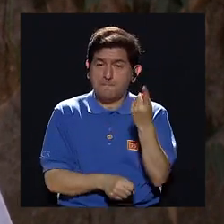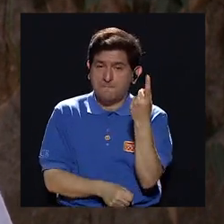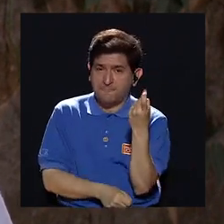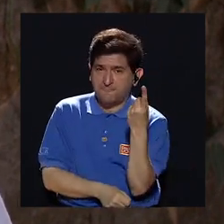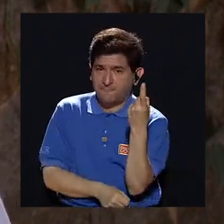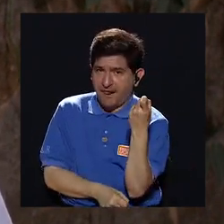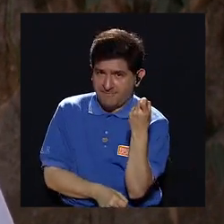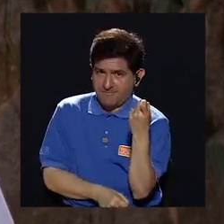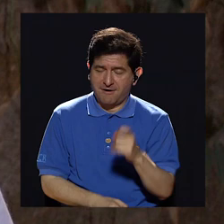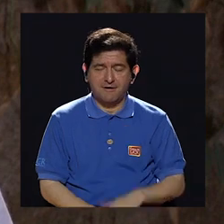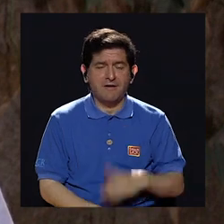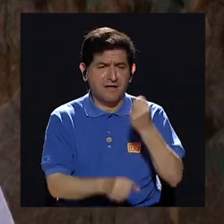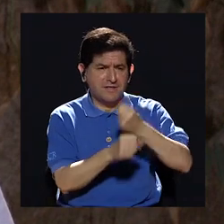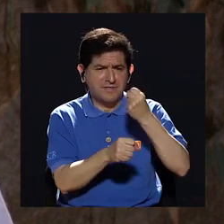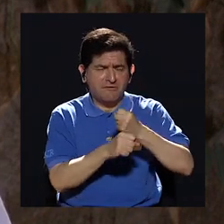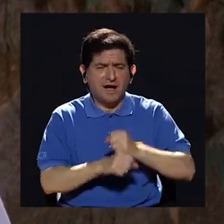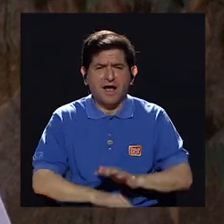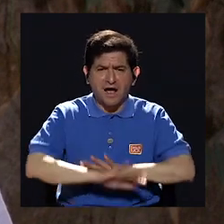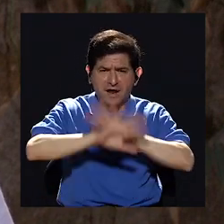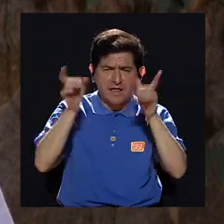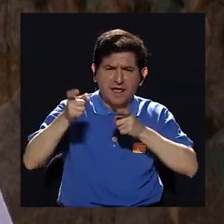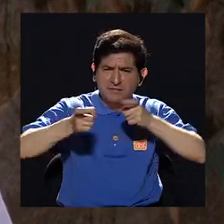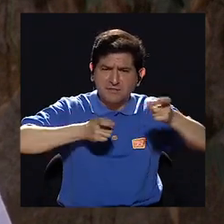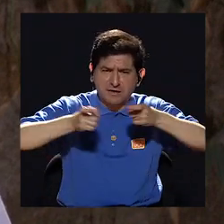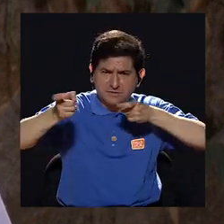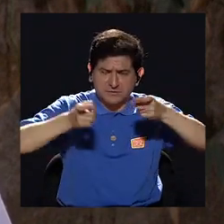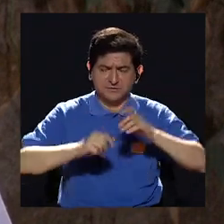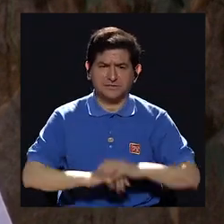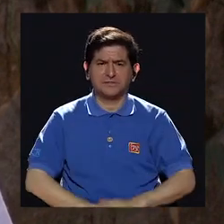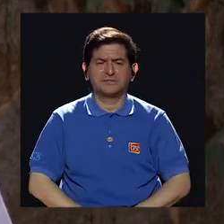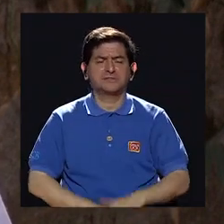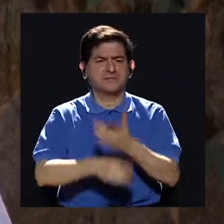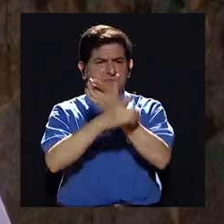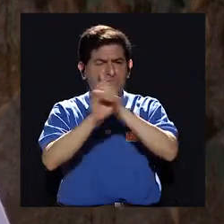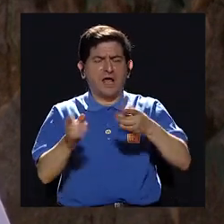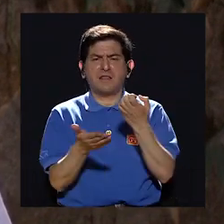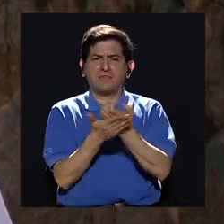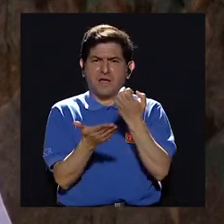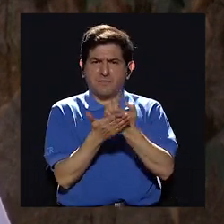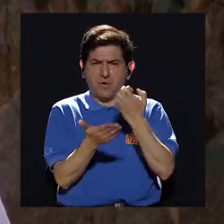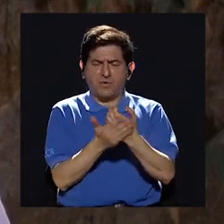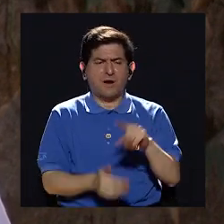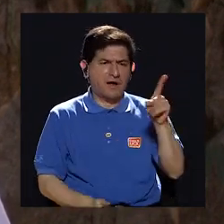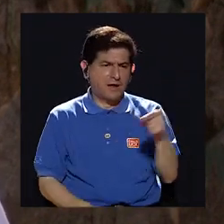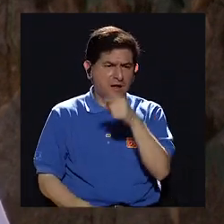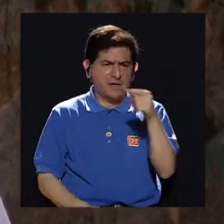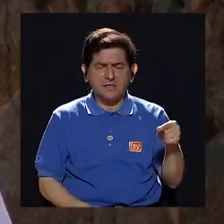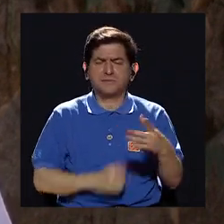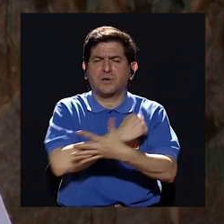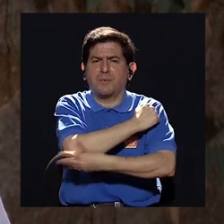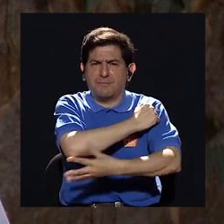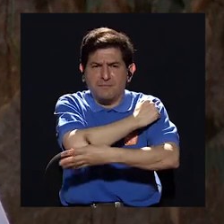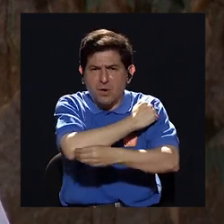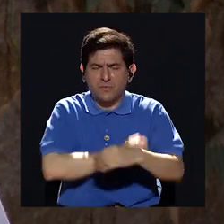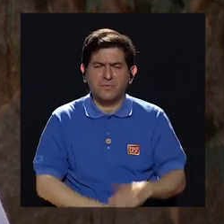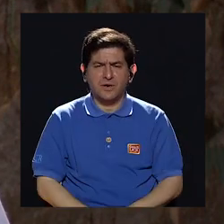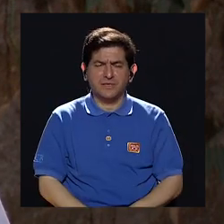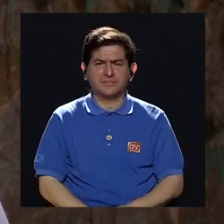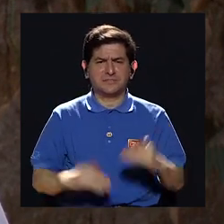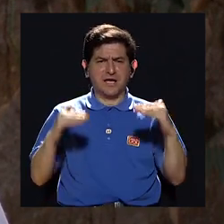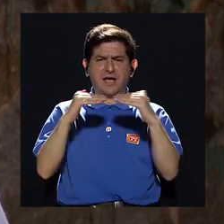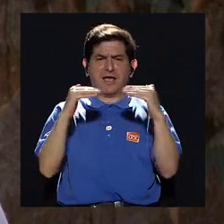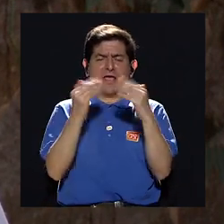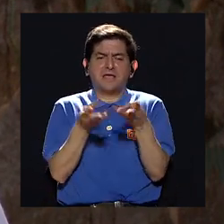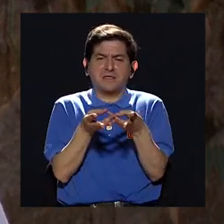tenemos que trabajar en transparencia administrativa en democracia económica en eliminar pobreza en generar mayor